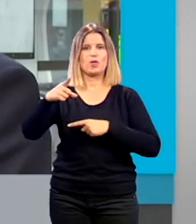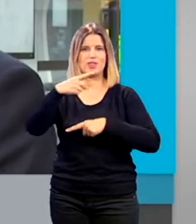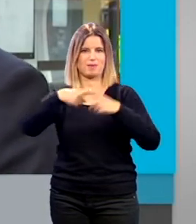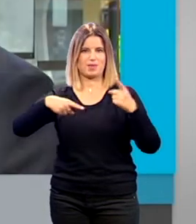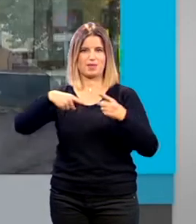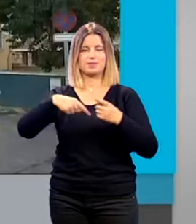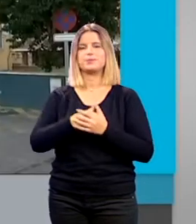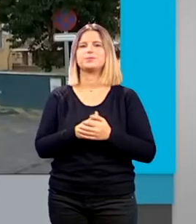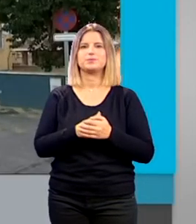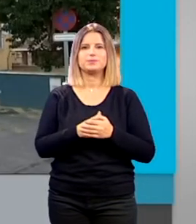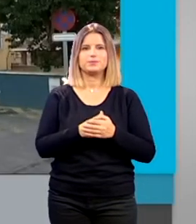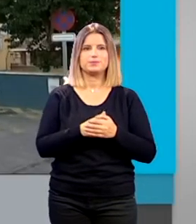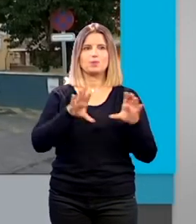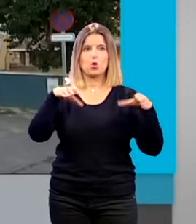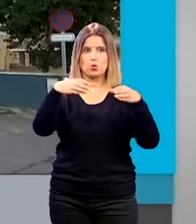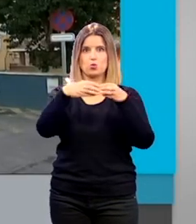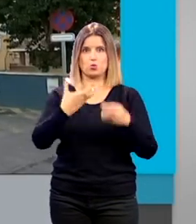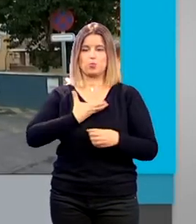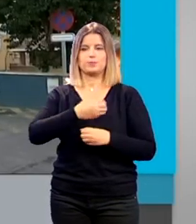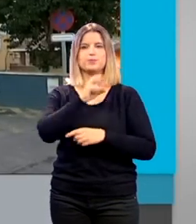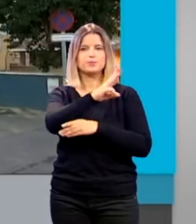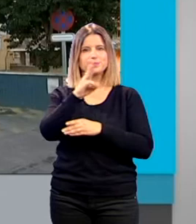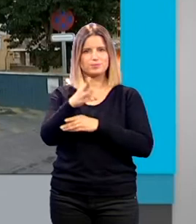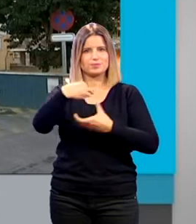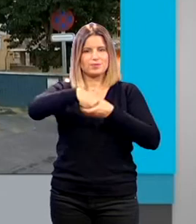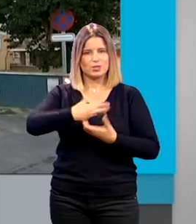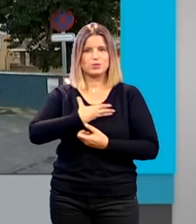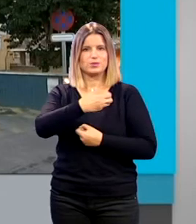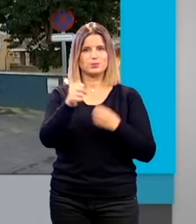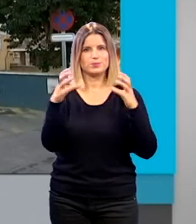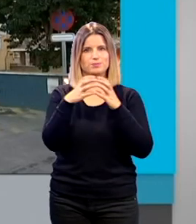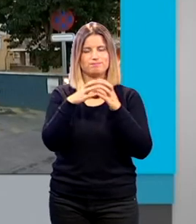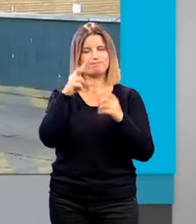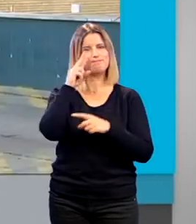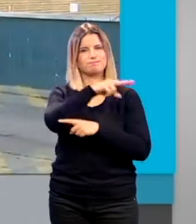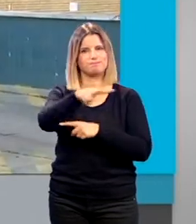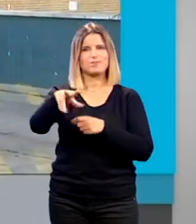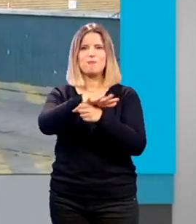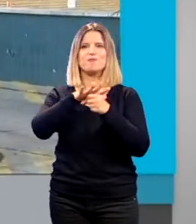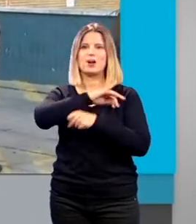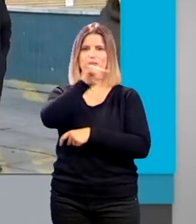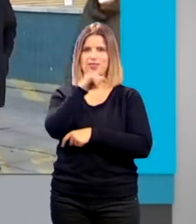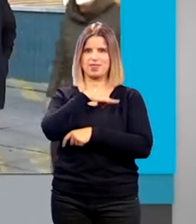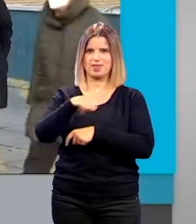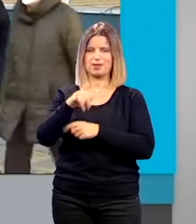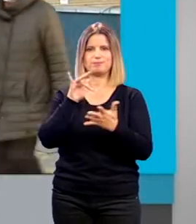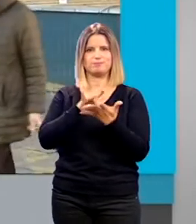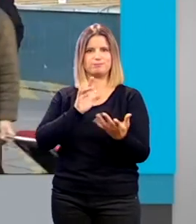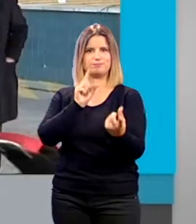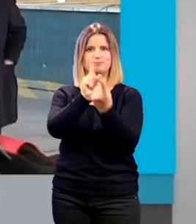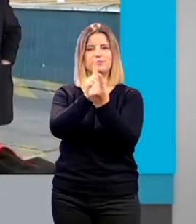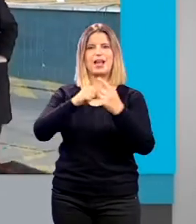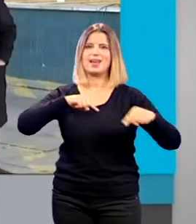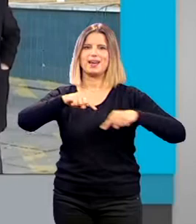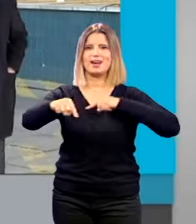ciudad el grupo municipal popular en el ayuntamiento de Granada ha visitado el barrio del Zaidín han tenido un encuentro con la gerente del